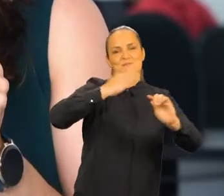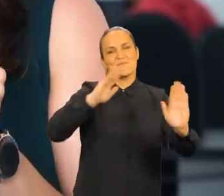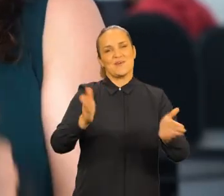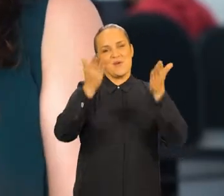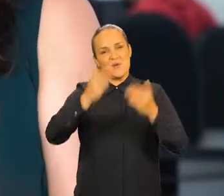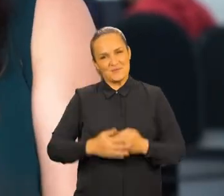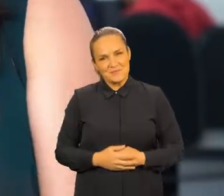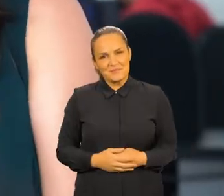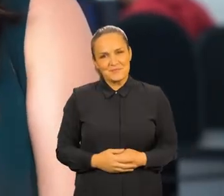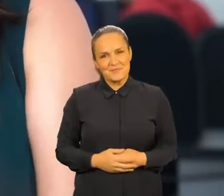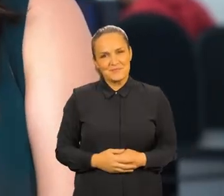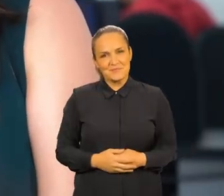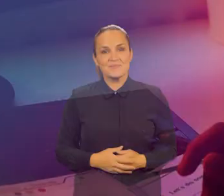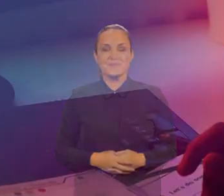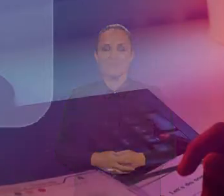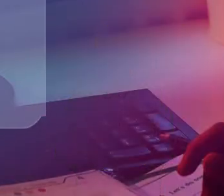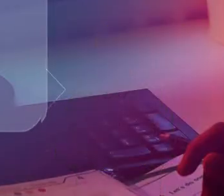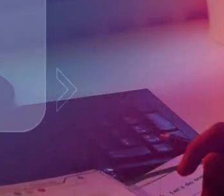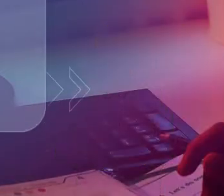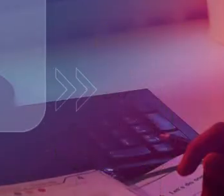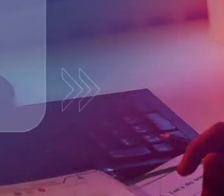económico y social en el país.